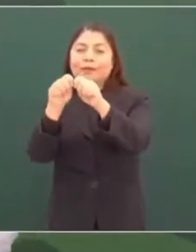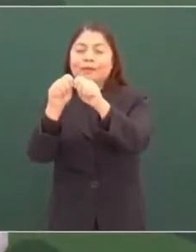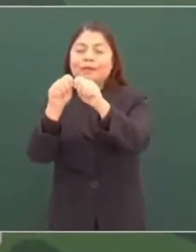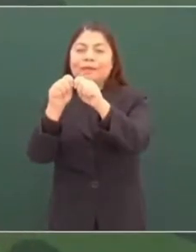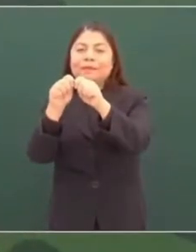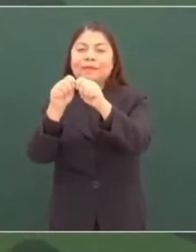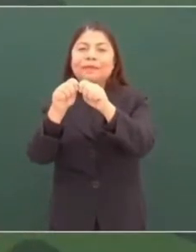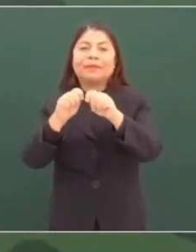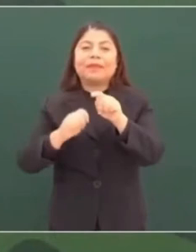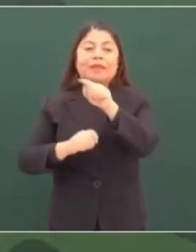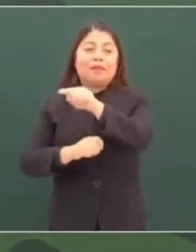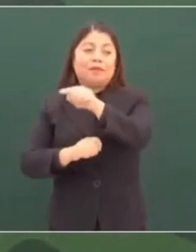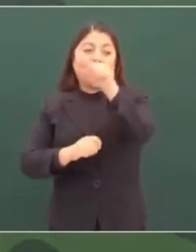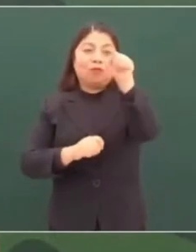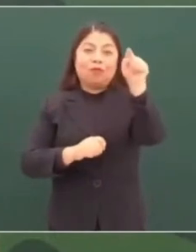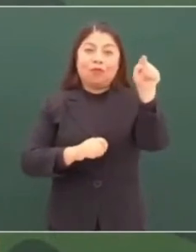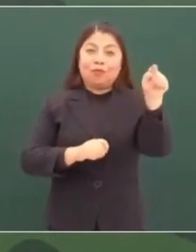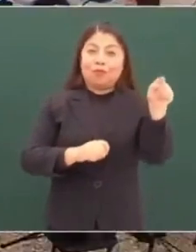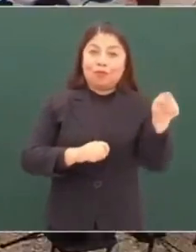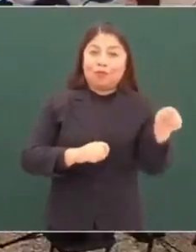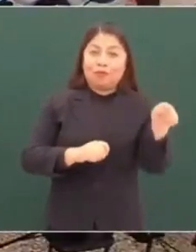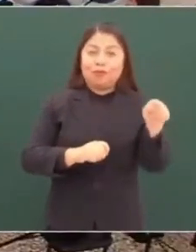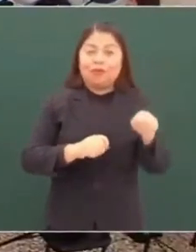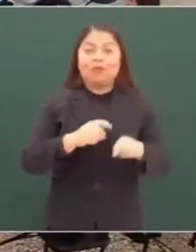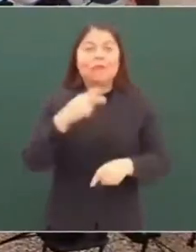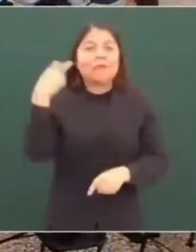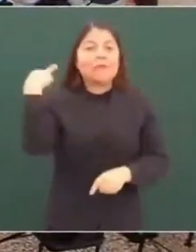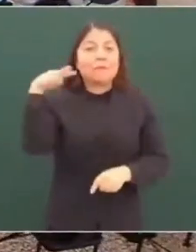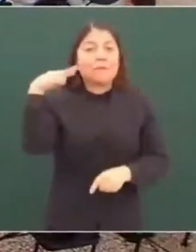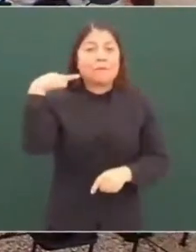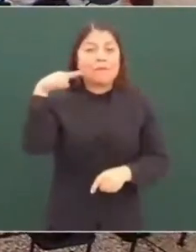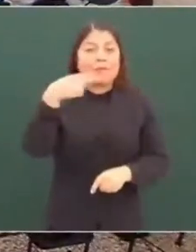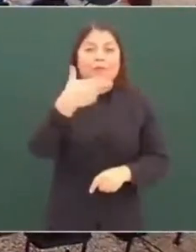Allá en Huatuzco, Veracruz.